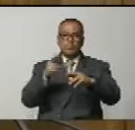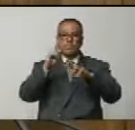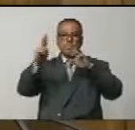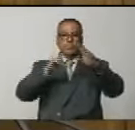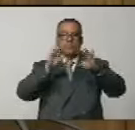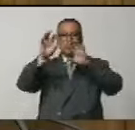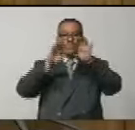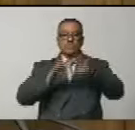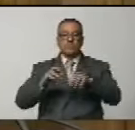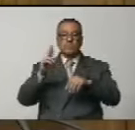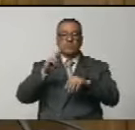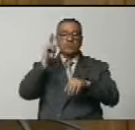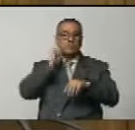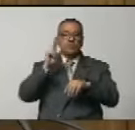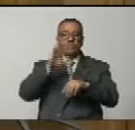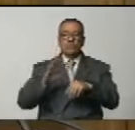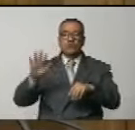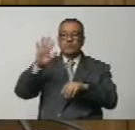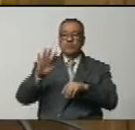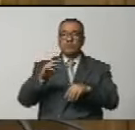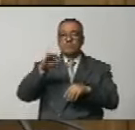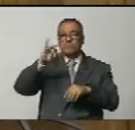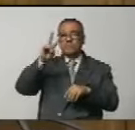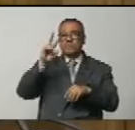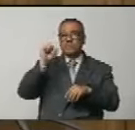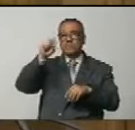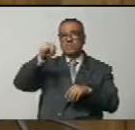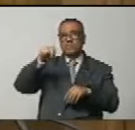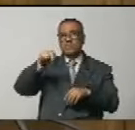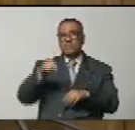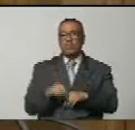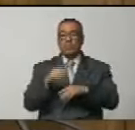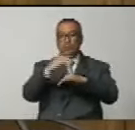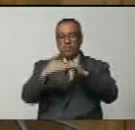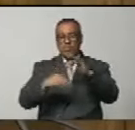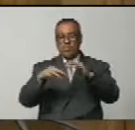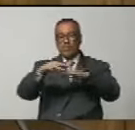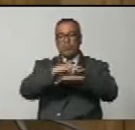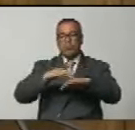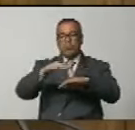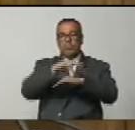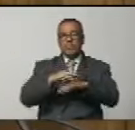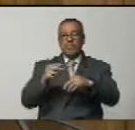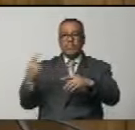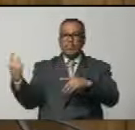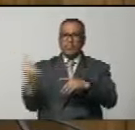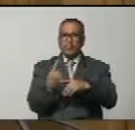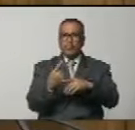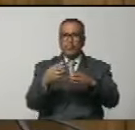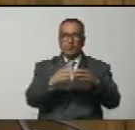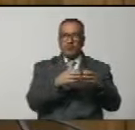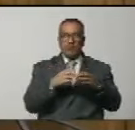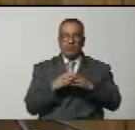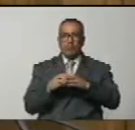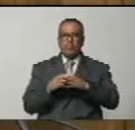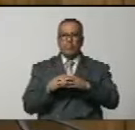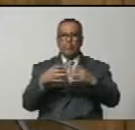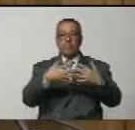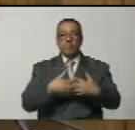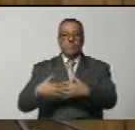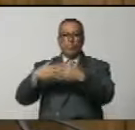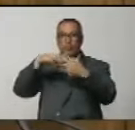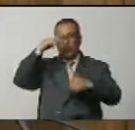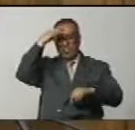Exteriores de la República Bolivariana de Venezuela, Iván Eduardo Gil Pinto y viceministros del área, la entrada de la delegación de los Estados Unidos